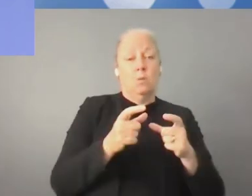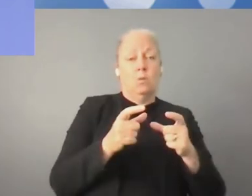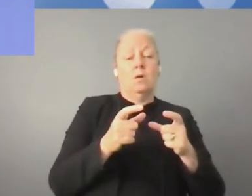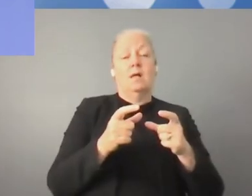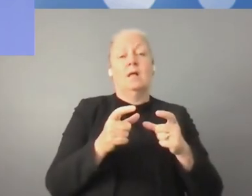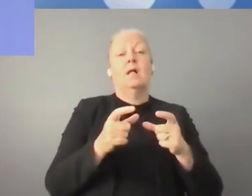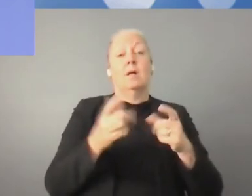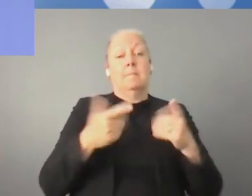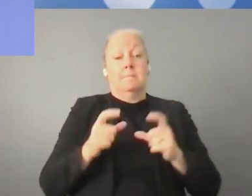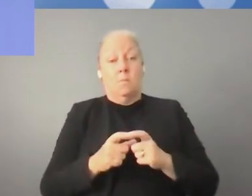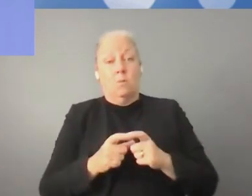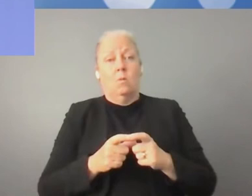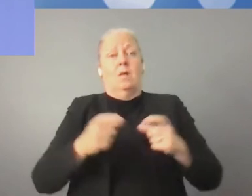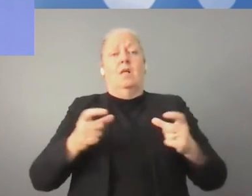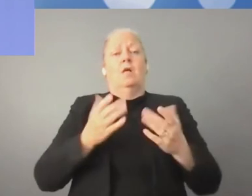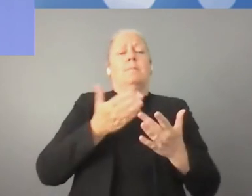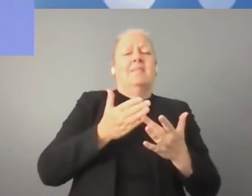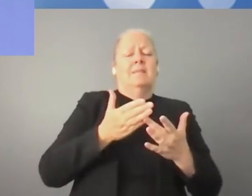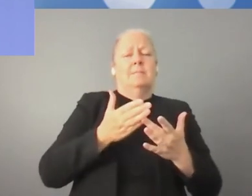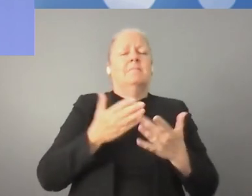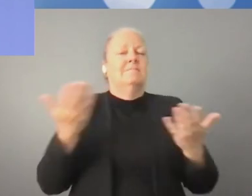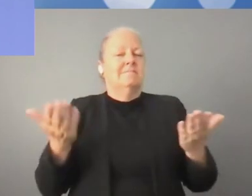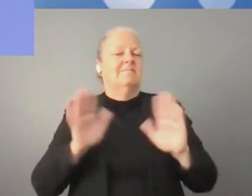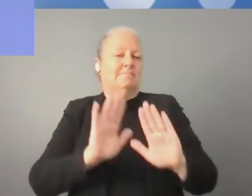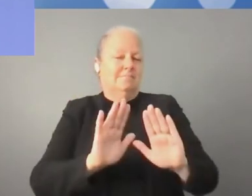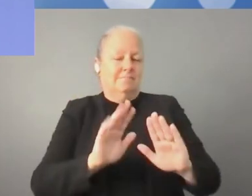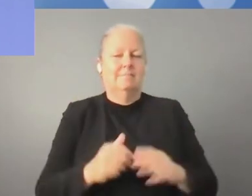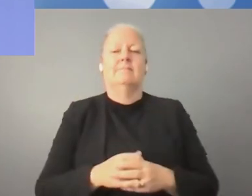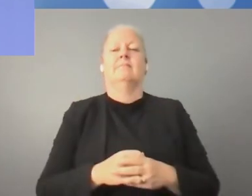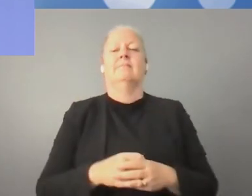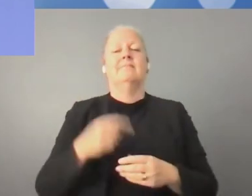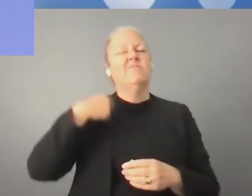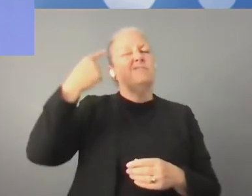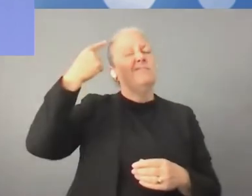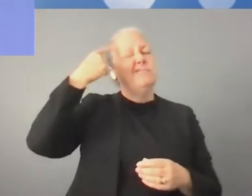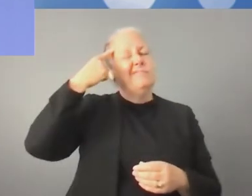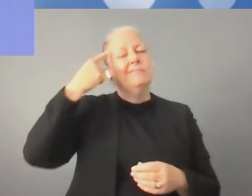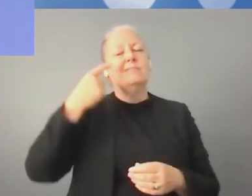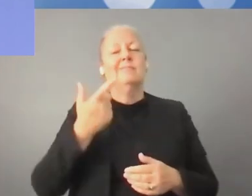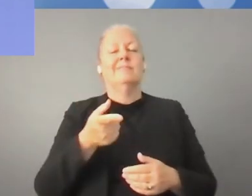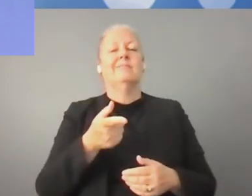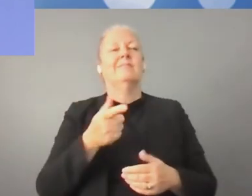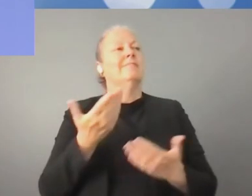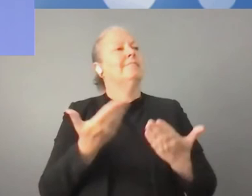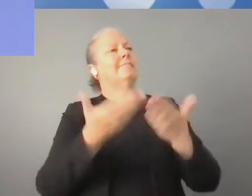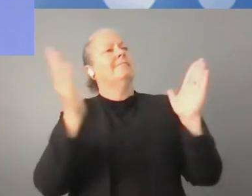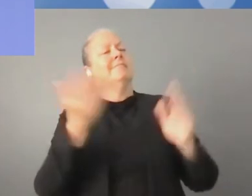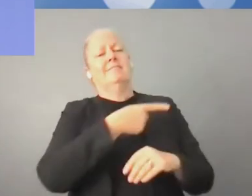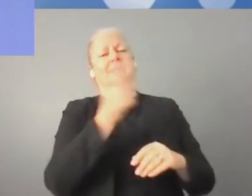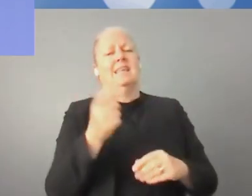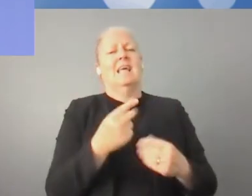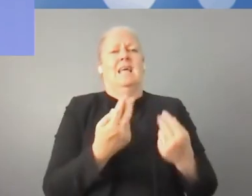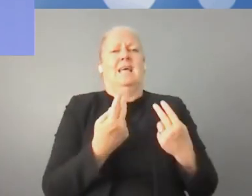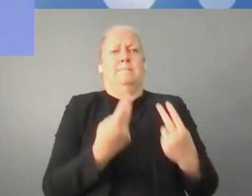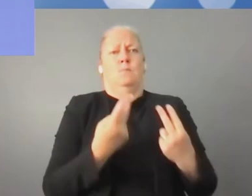asesoramiento en cuanto a las nuevas tecnologías. Pueden aprender nuevas soluciones digitales y